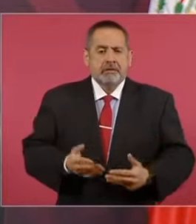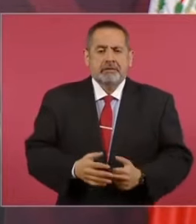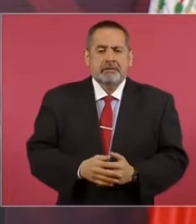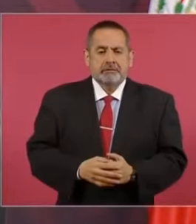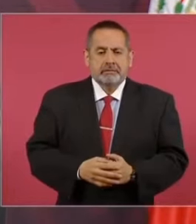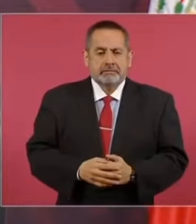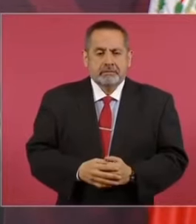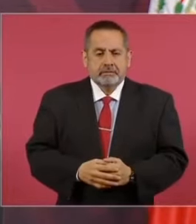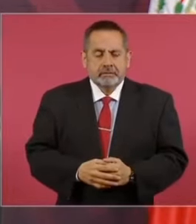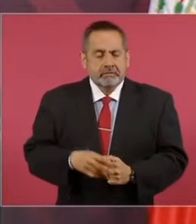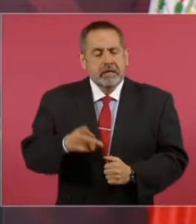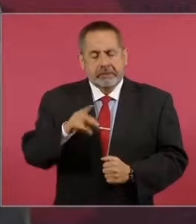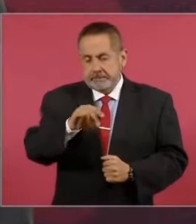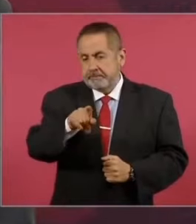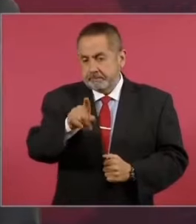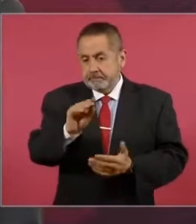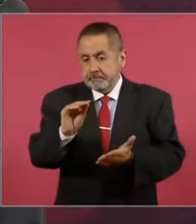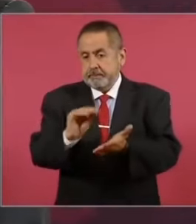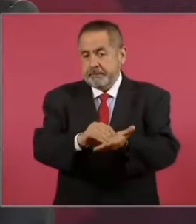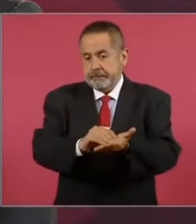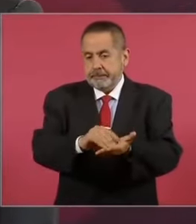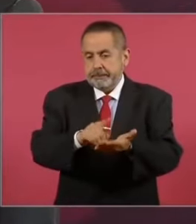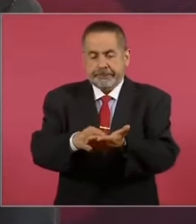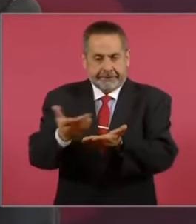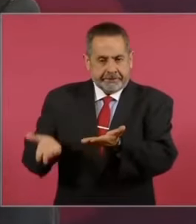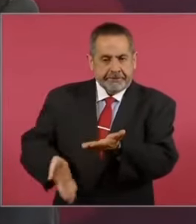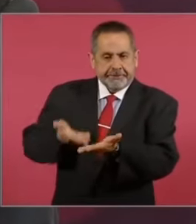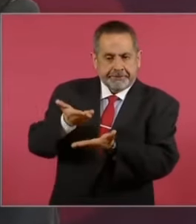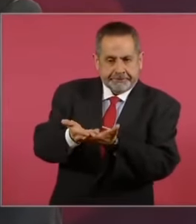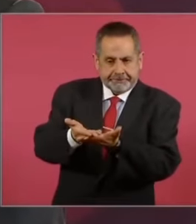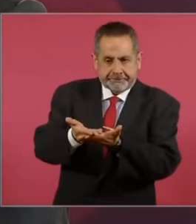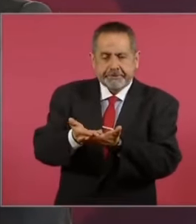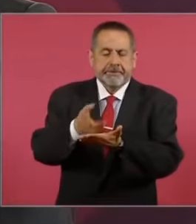Pero sí vamos a dejar la propuesta.